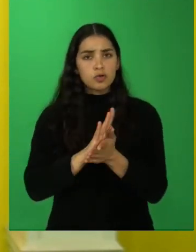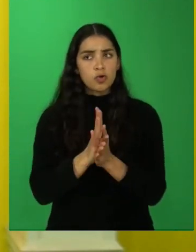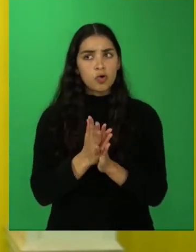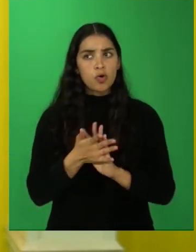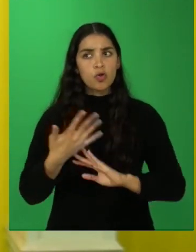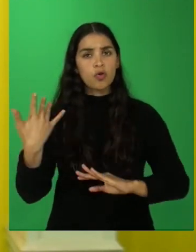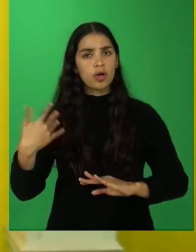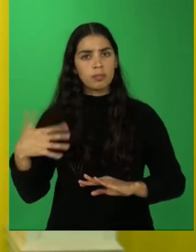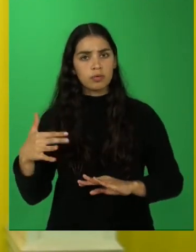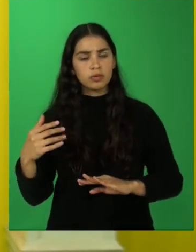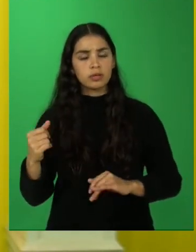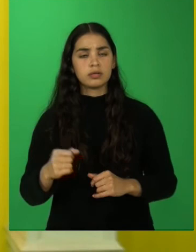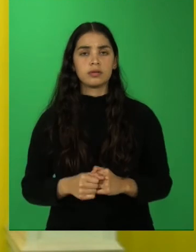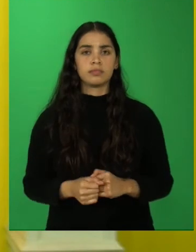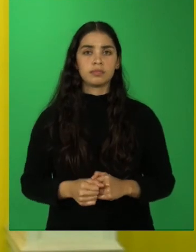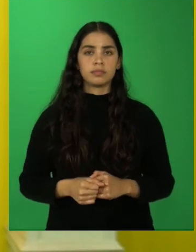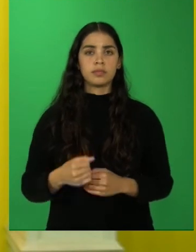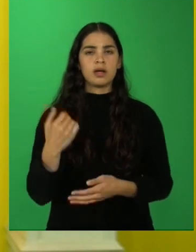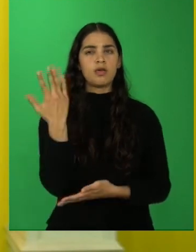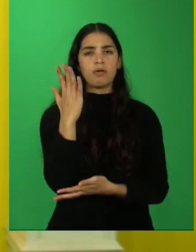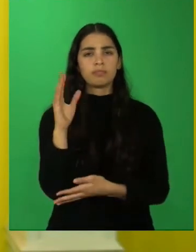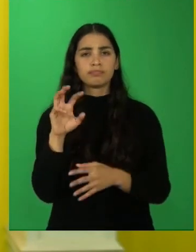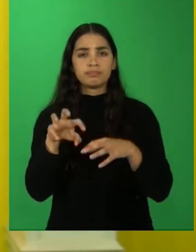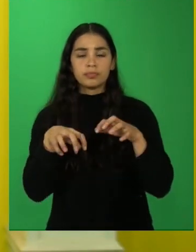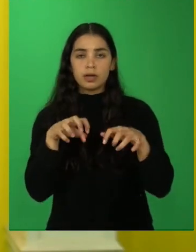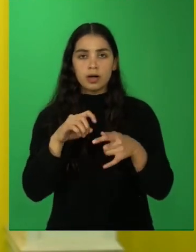apreciar mucho más nuestro hermoso país.